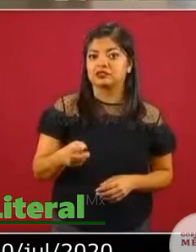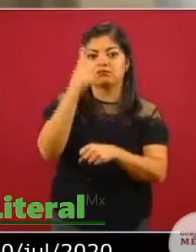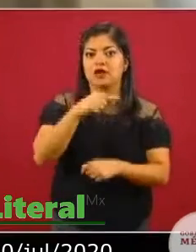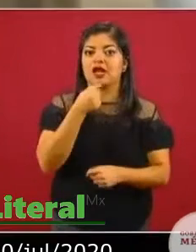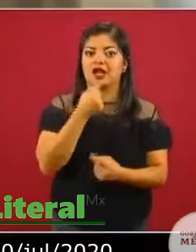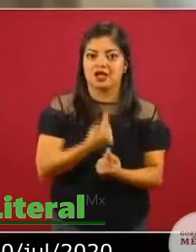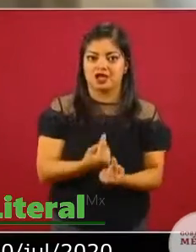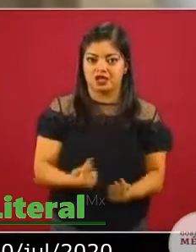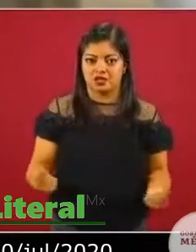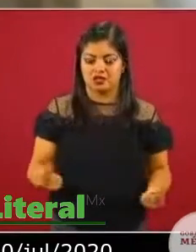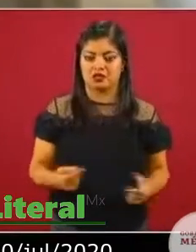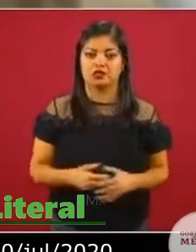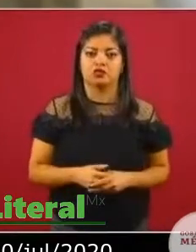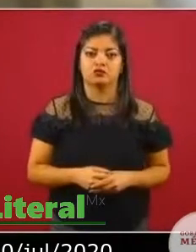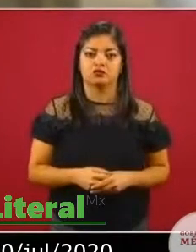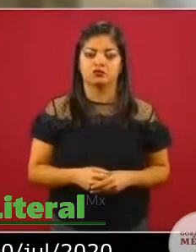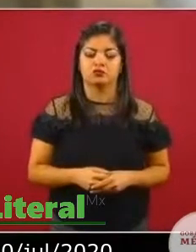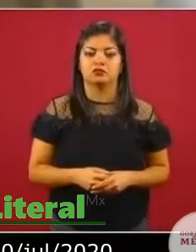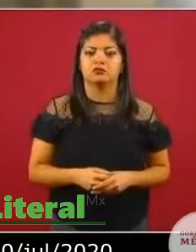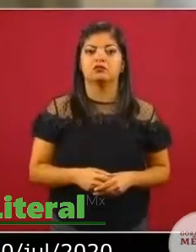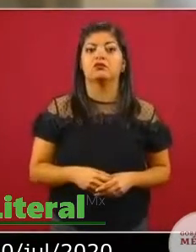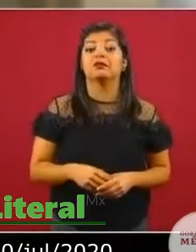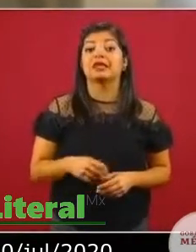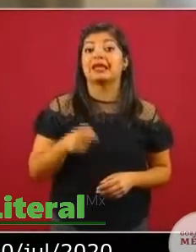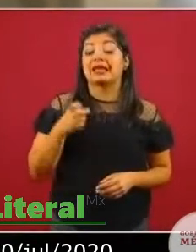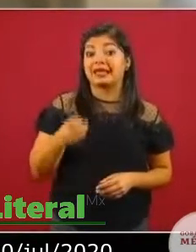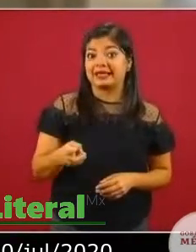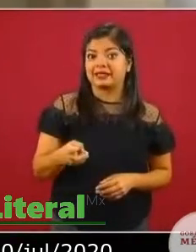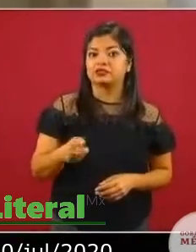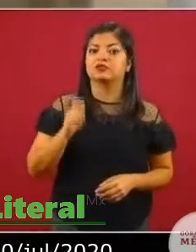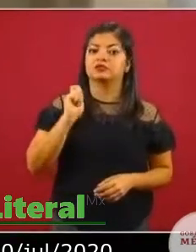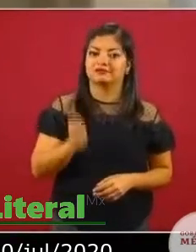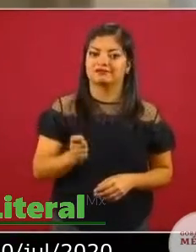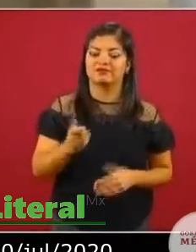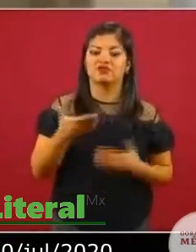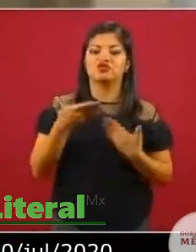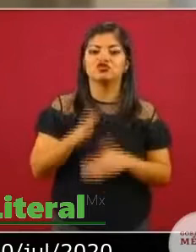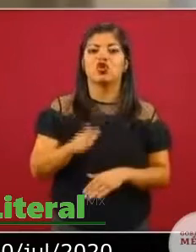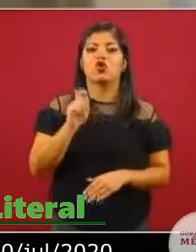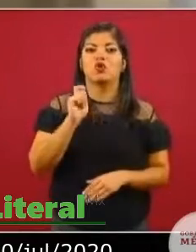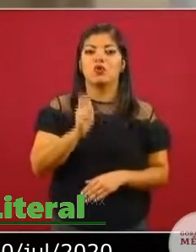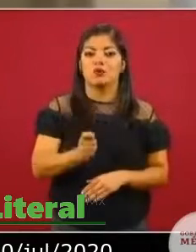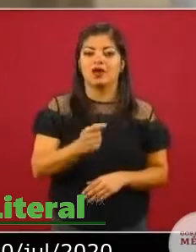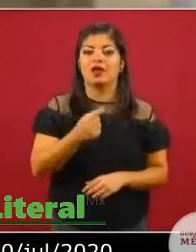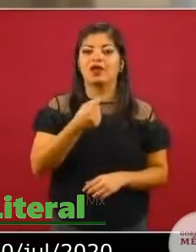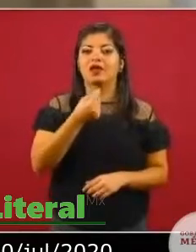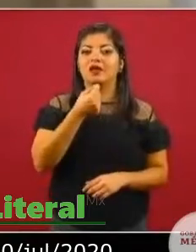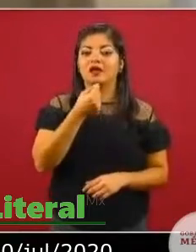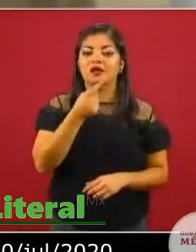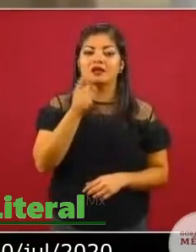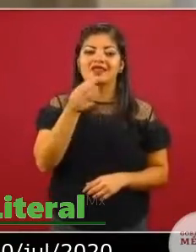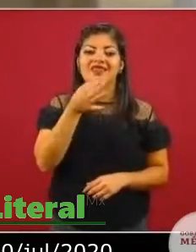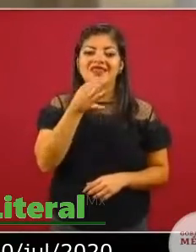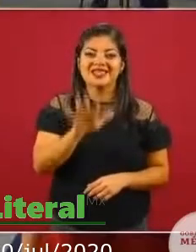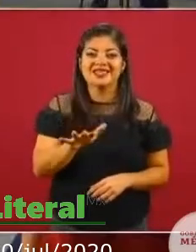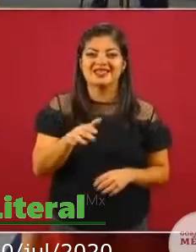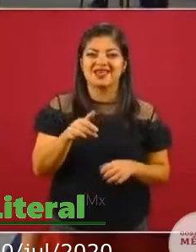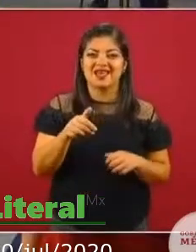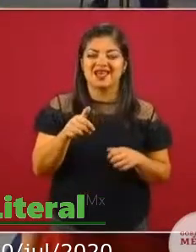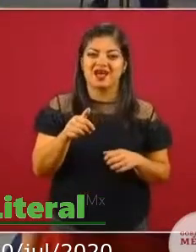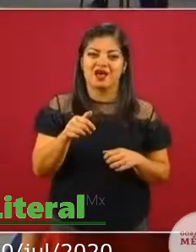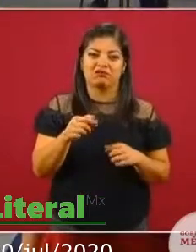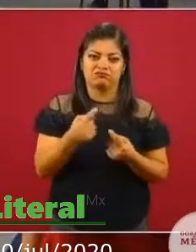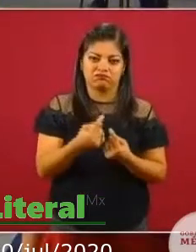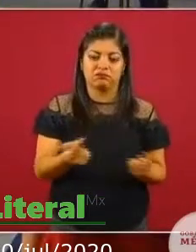¿Qué es en concreto lo que se hace respecto al tema de feminicidio infantil y homicidios de